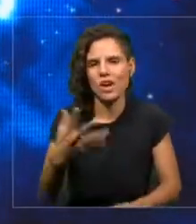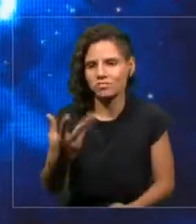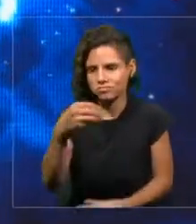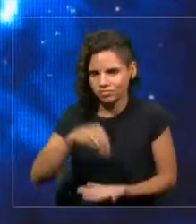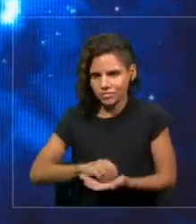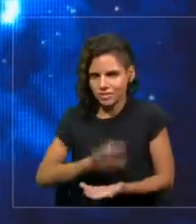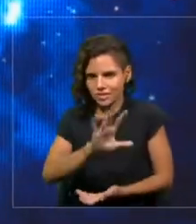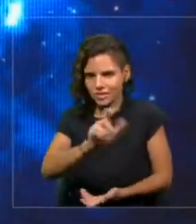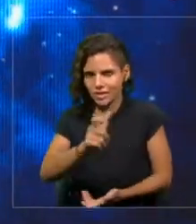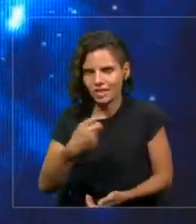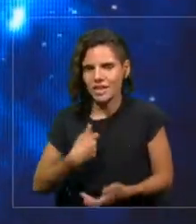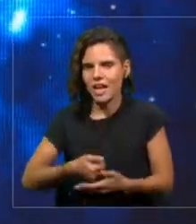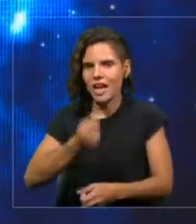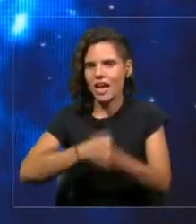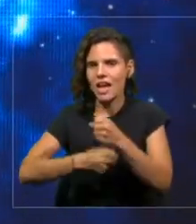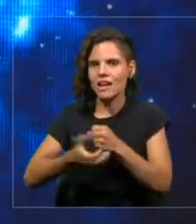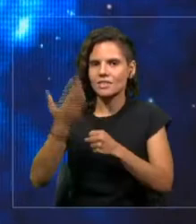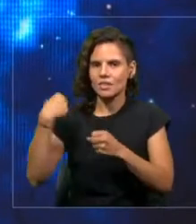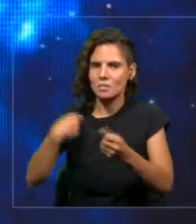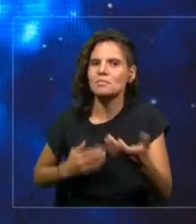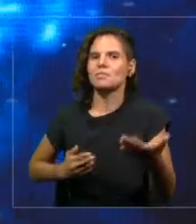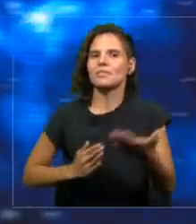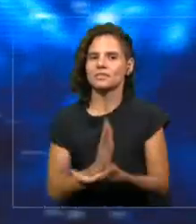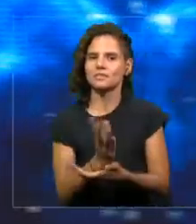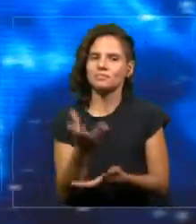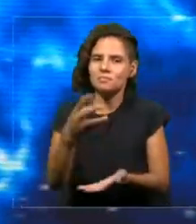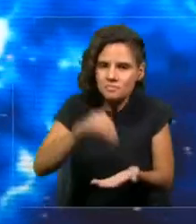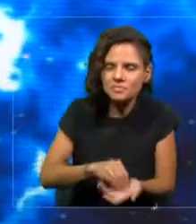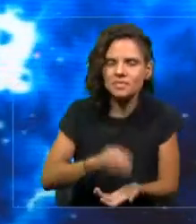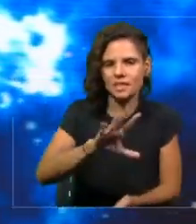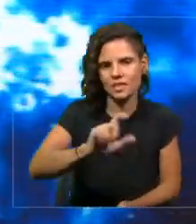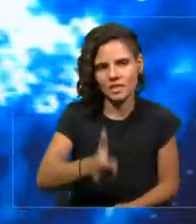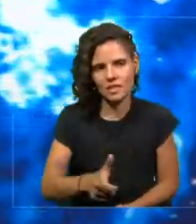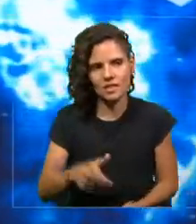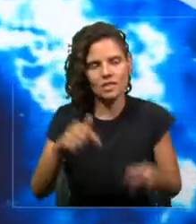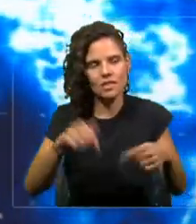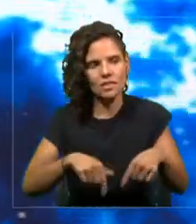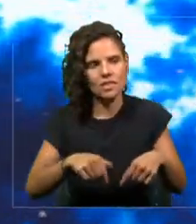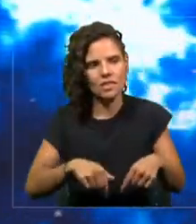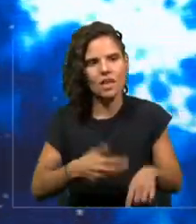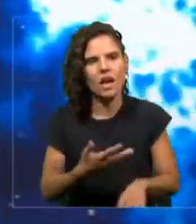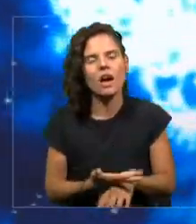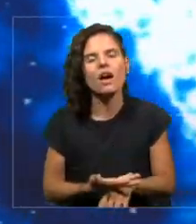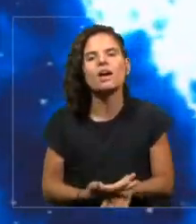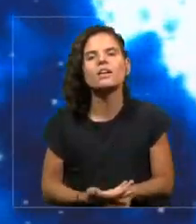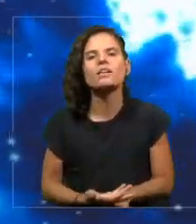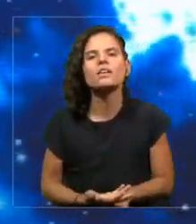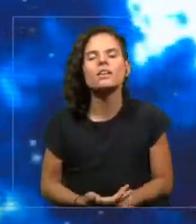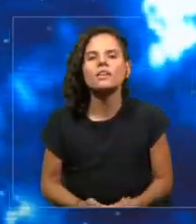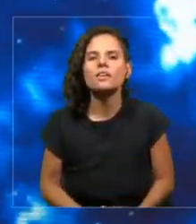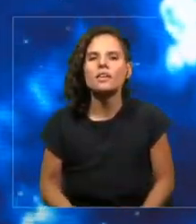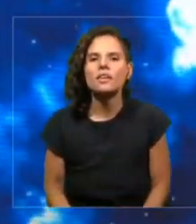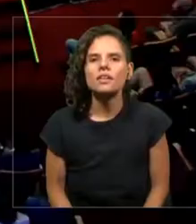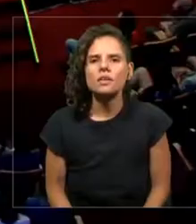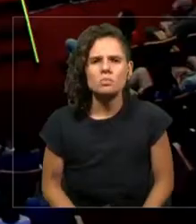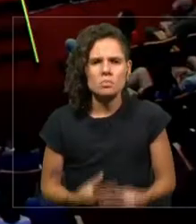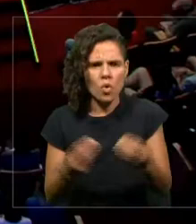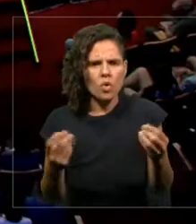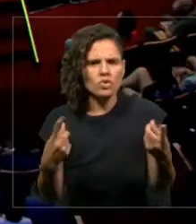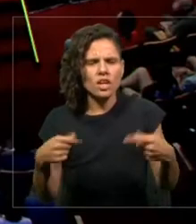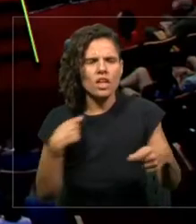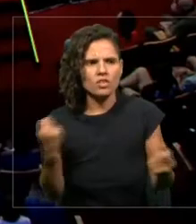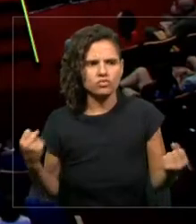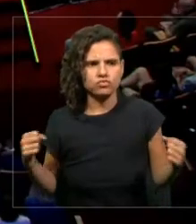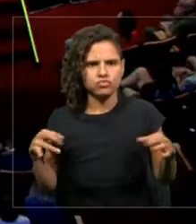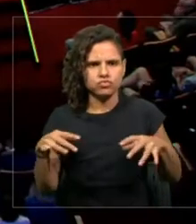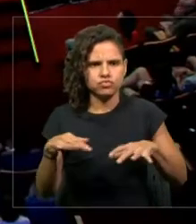pasado se está implementando. Al día de hoy hay más de 60 redes de 4G al cierre de diciembre de 31,